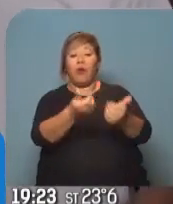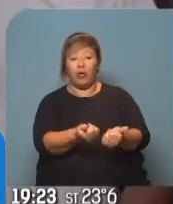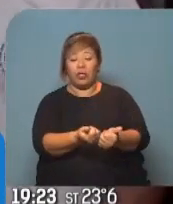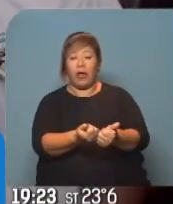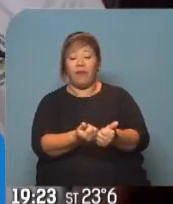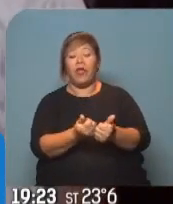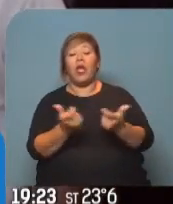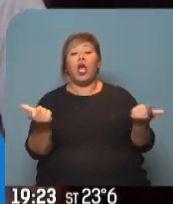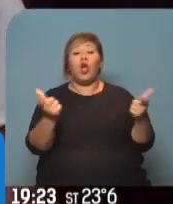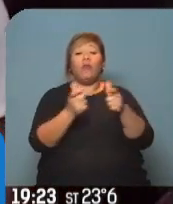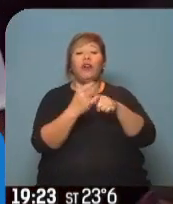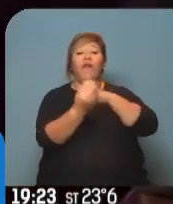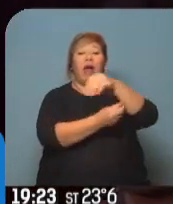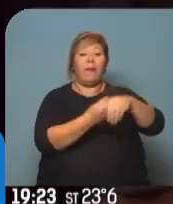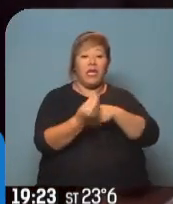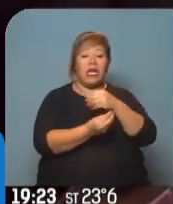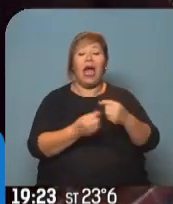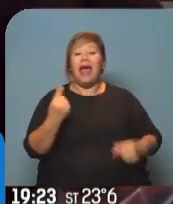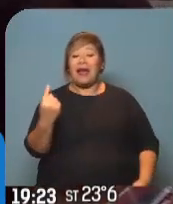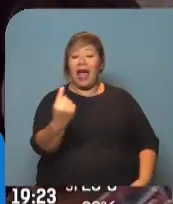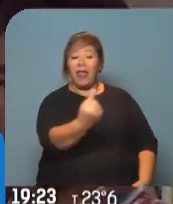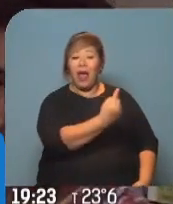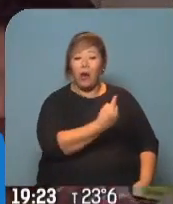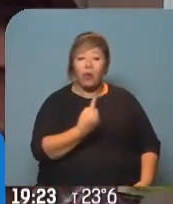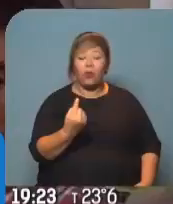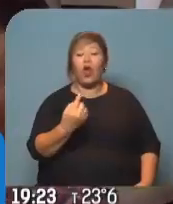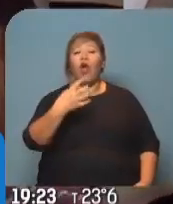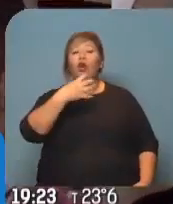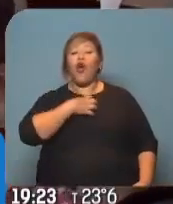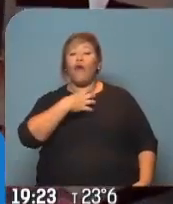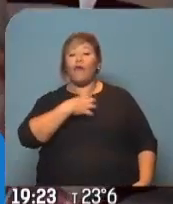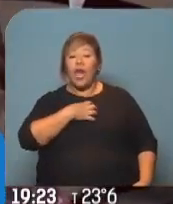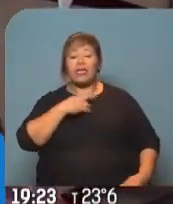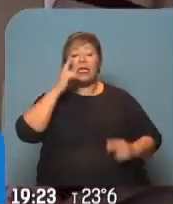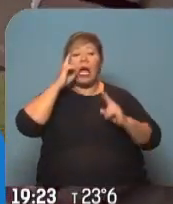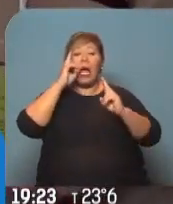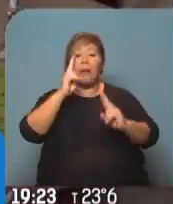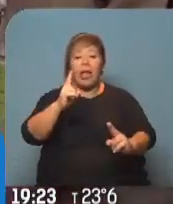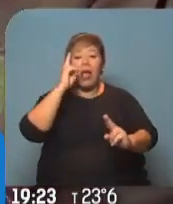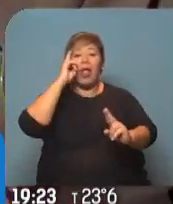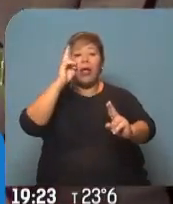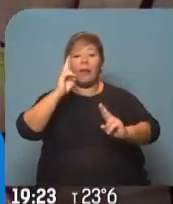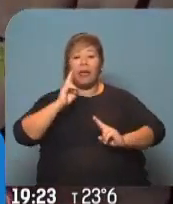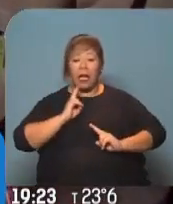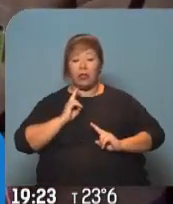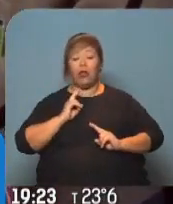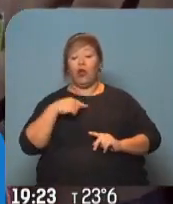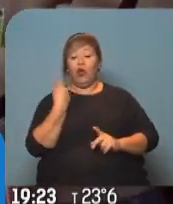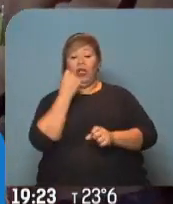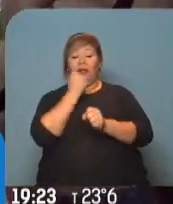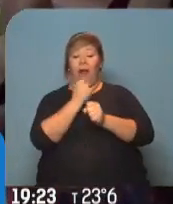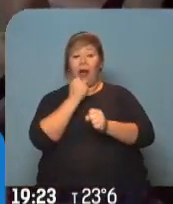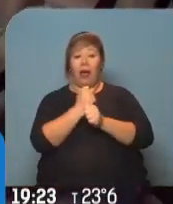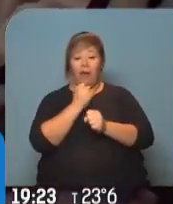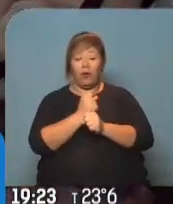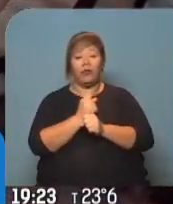de Familiares y con cada uno de los familiares esta confianza basada en el respeto de lo que se hacía, se hacía en